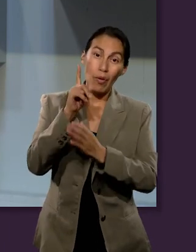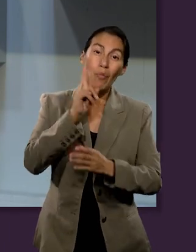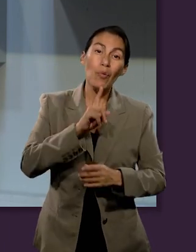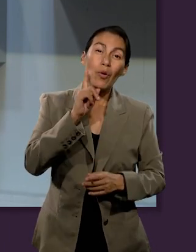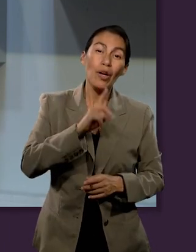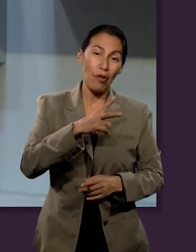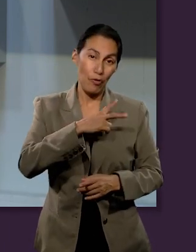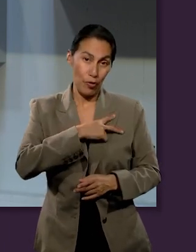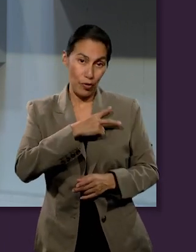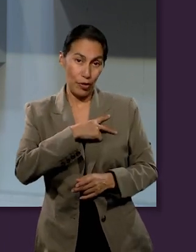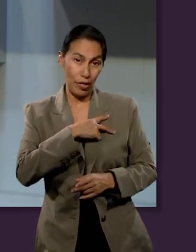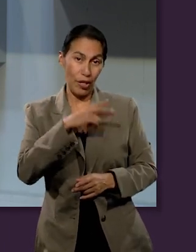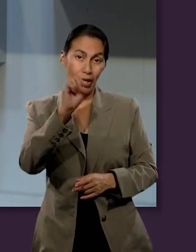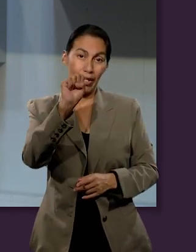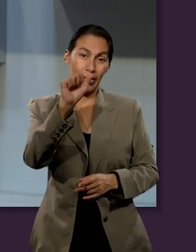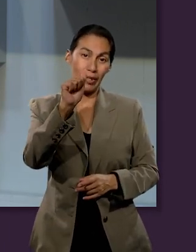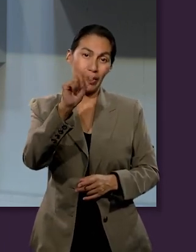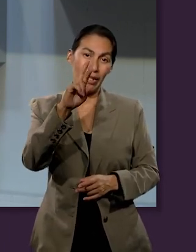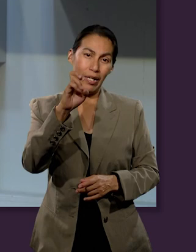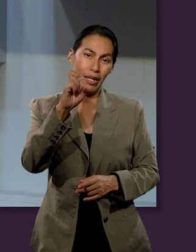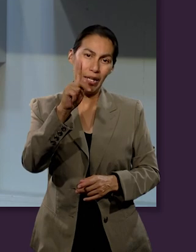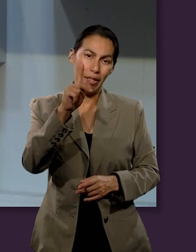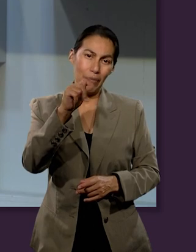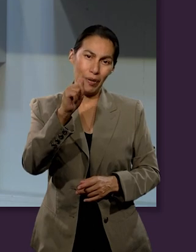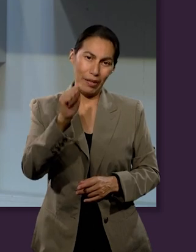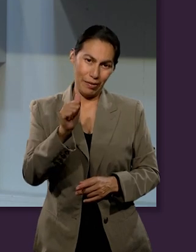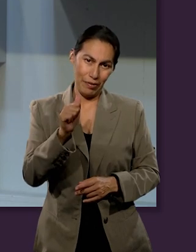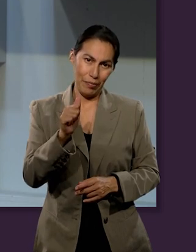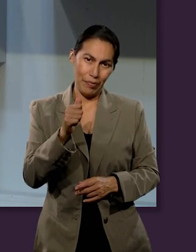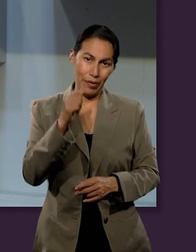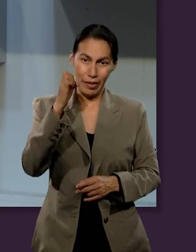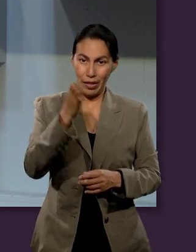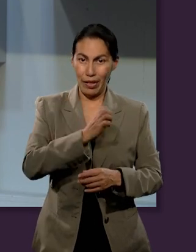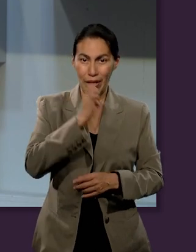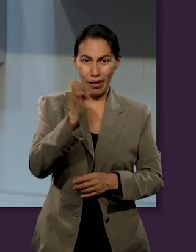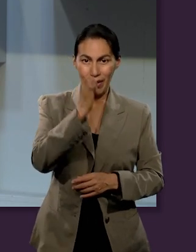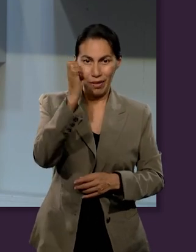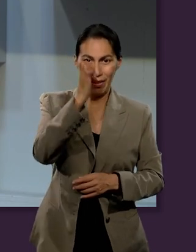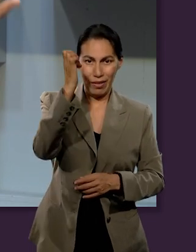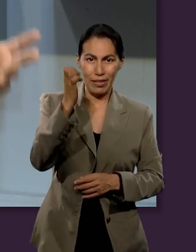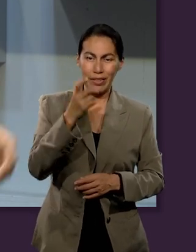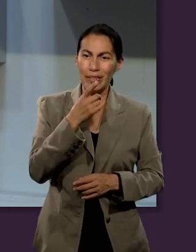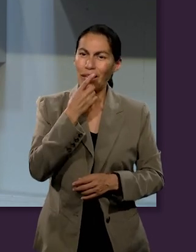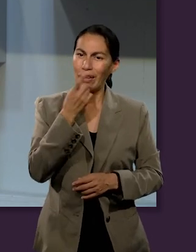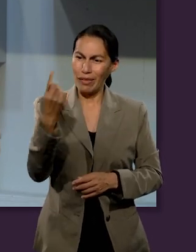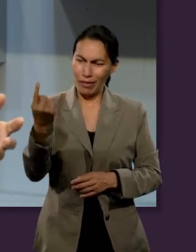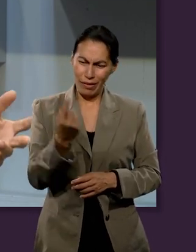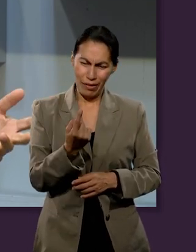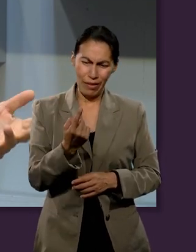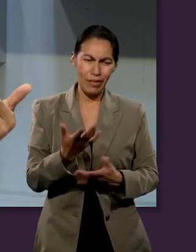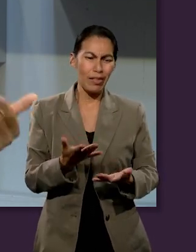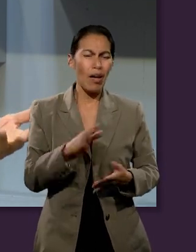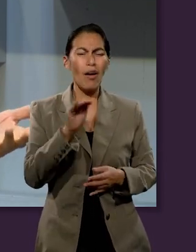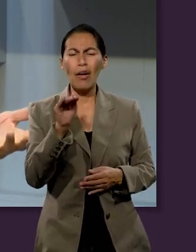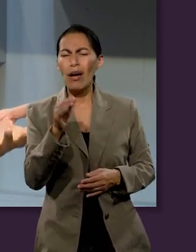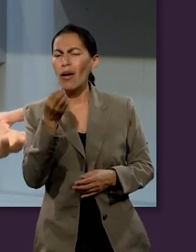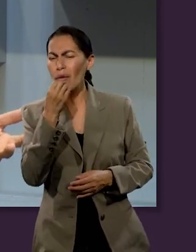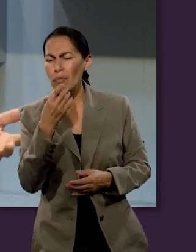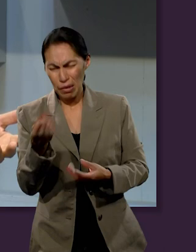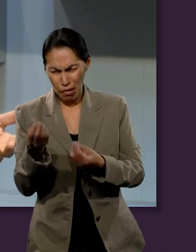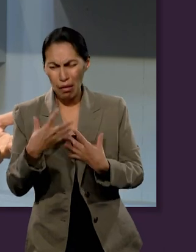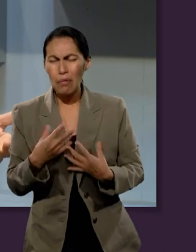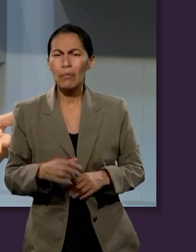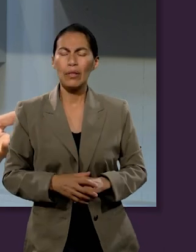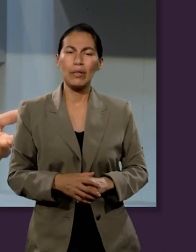de fidelidad que es la de la viuda de Zarepta, ¿no? Que pues a la viuda llega Elías y le dice, oye, pues a mí dame primero.